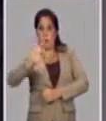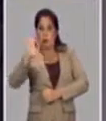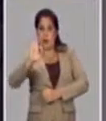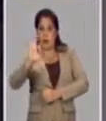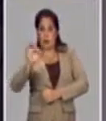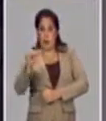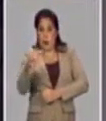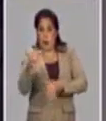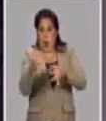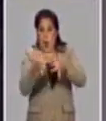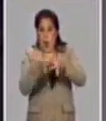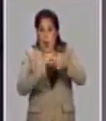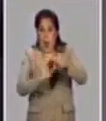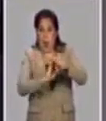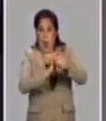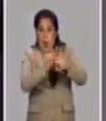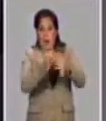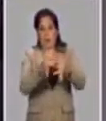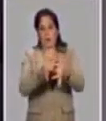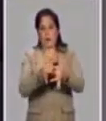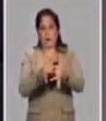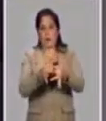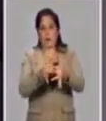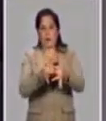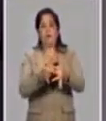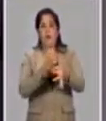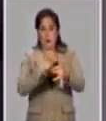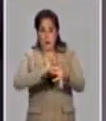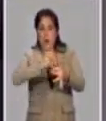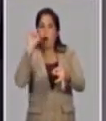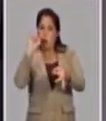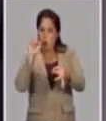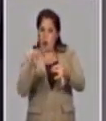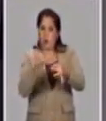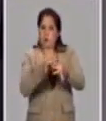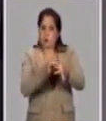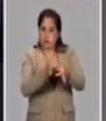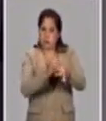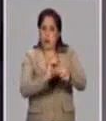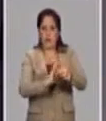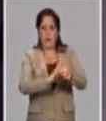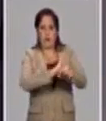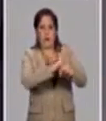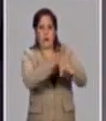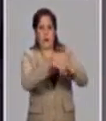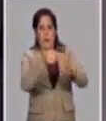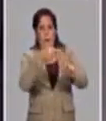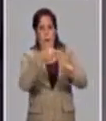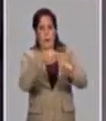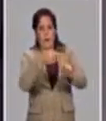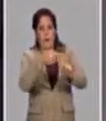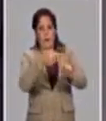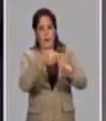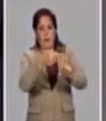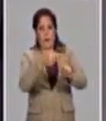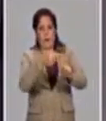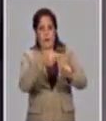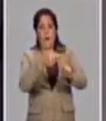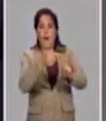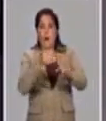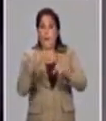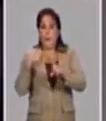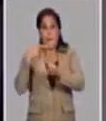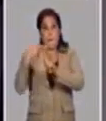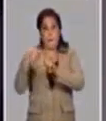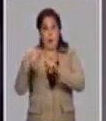ciento de reducción de casos positivos al SARS-CoV-2. O se logra una reducción de los casos positivos y